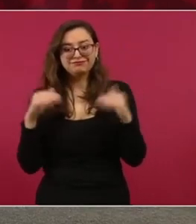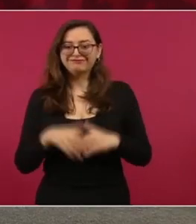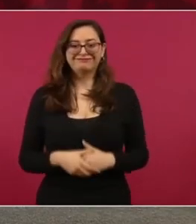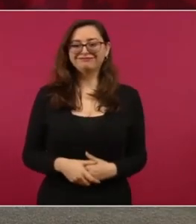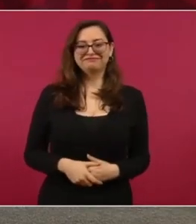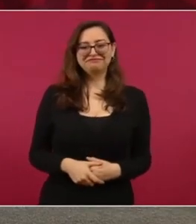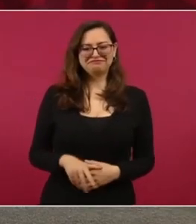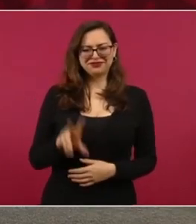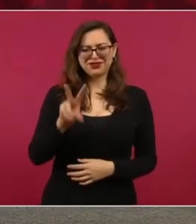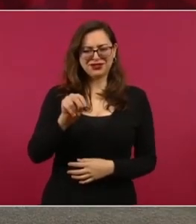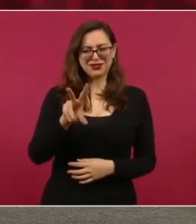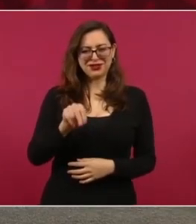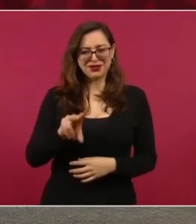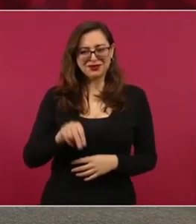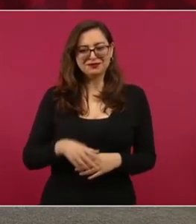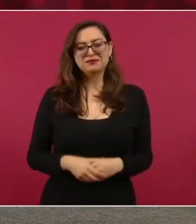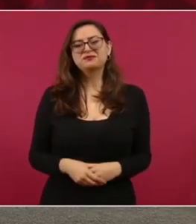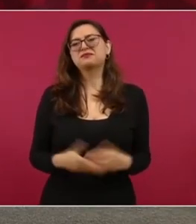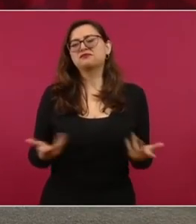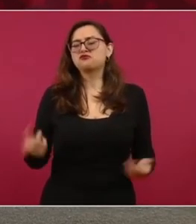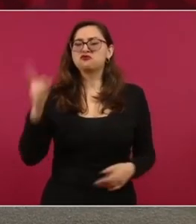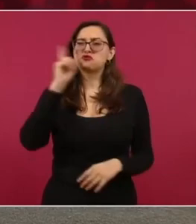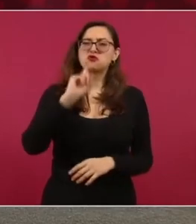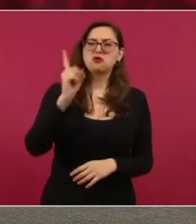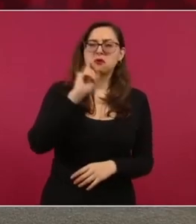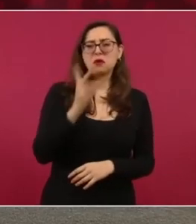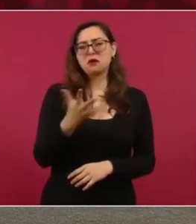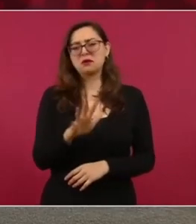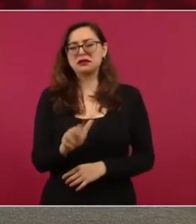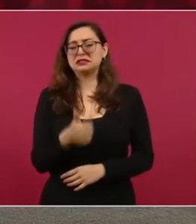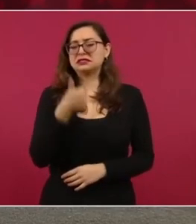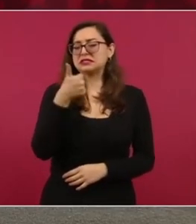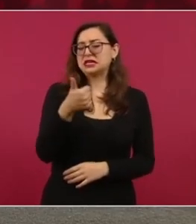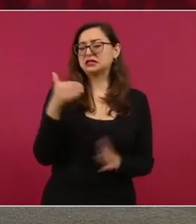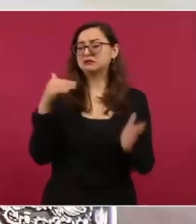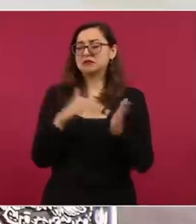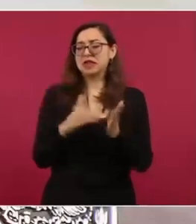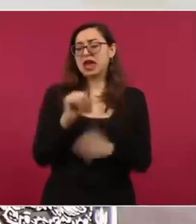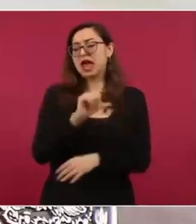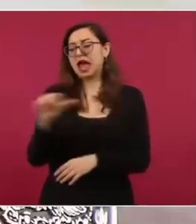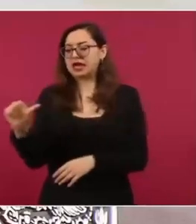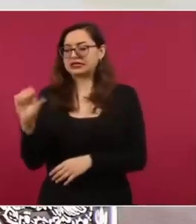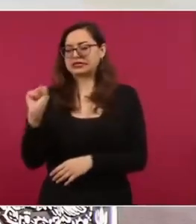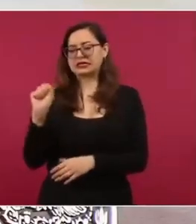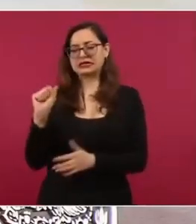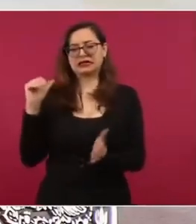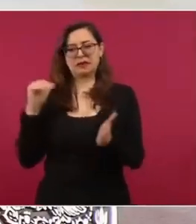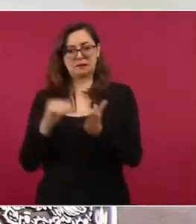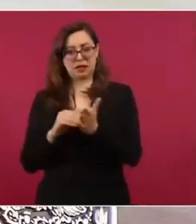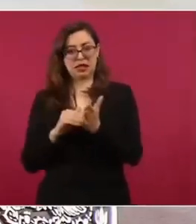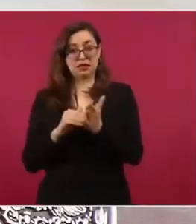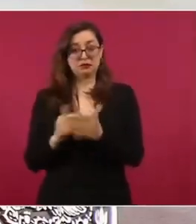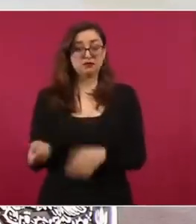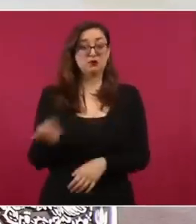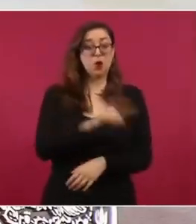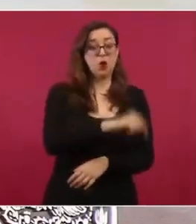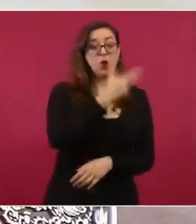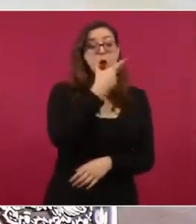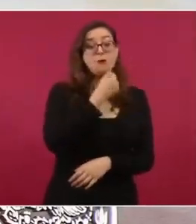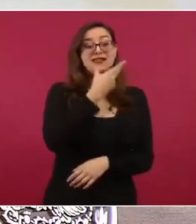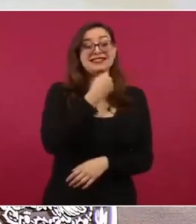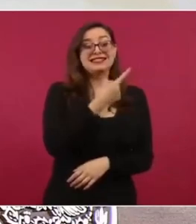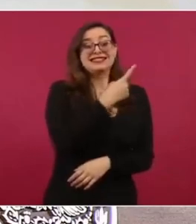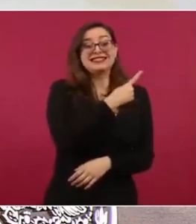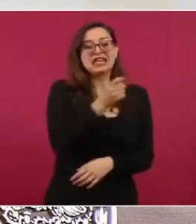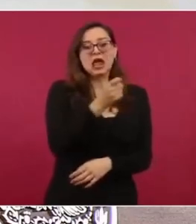las mujeres ganan entre seis mil y sesenta mil pesos, mientras un hombre puede ganar desde cien mil